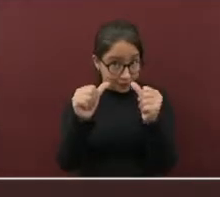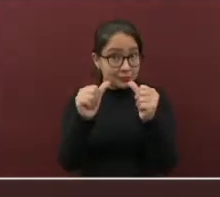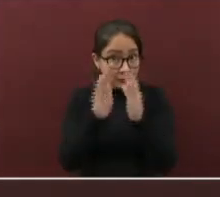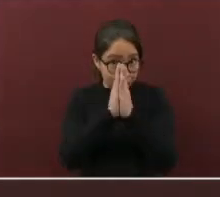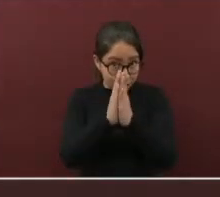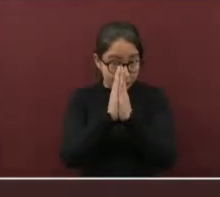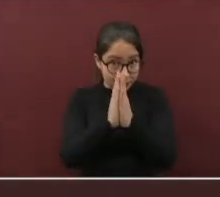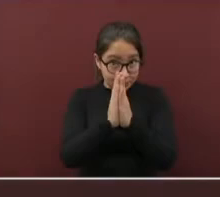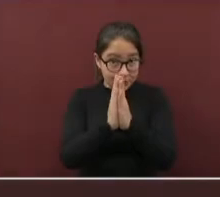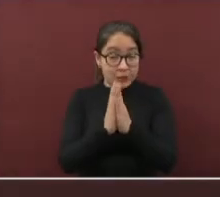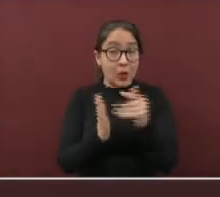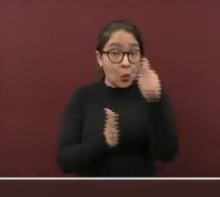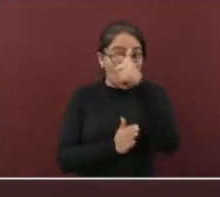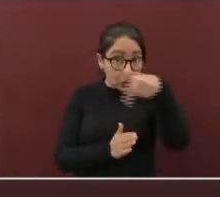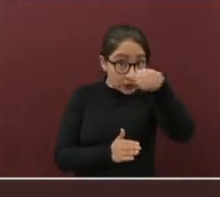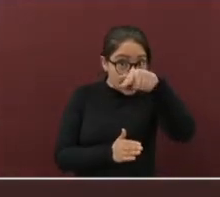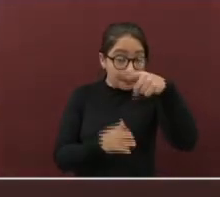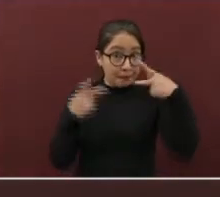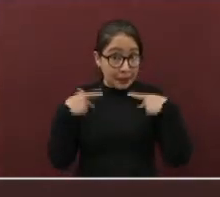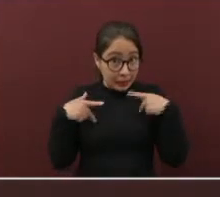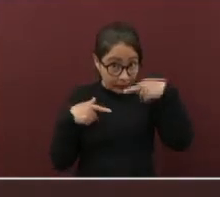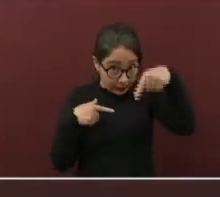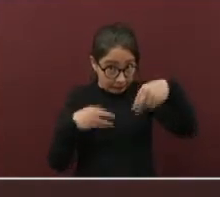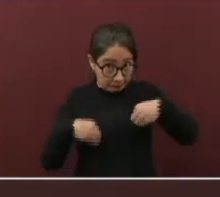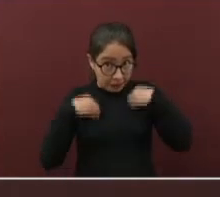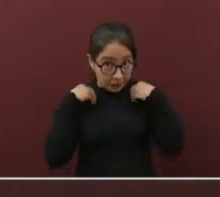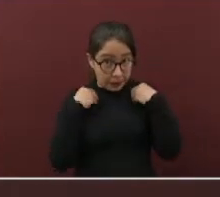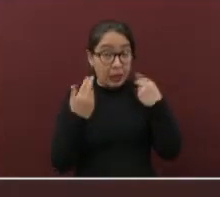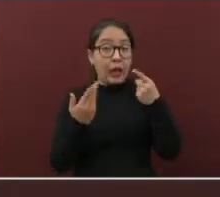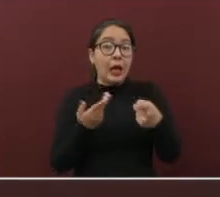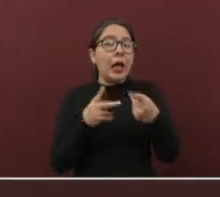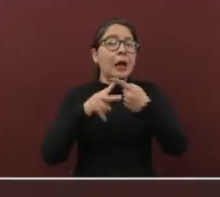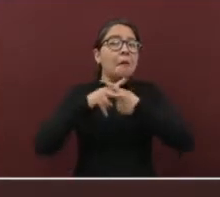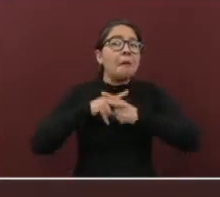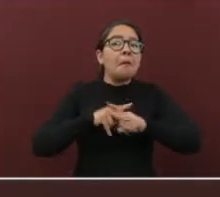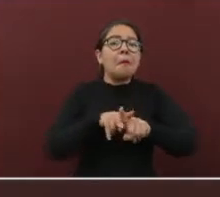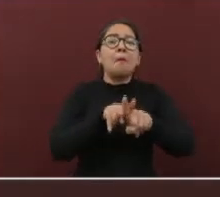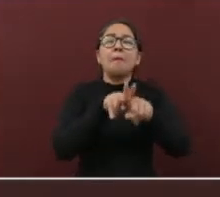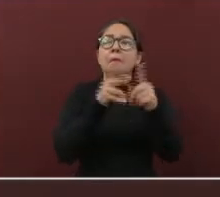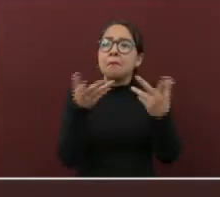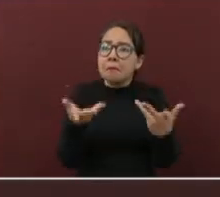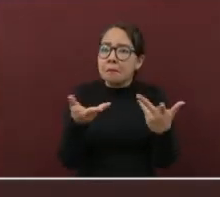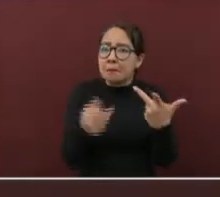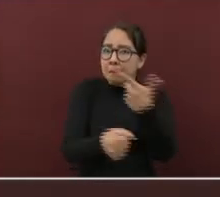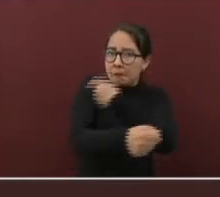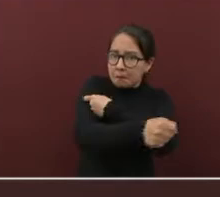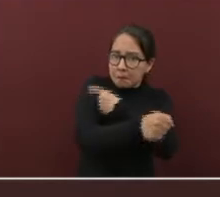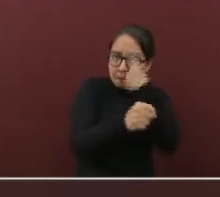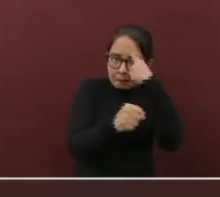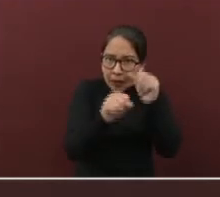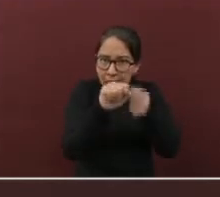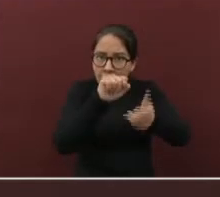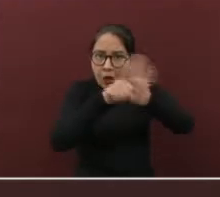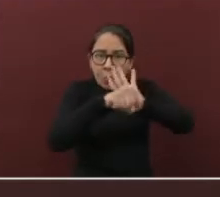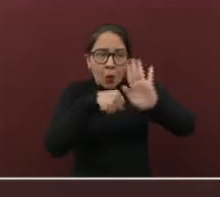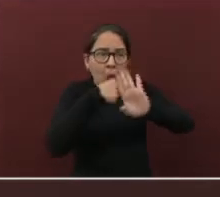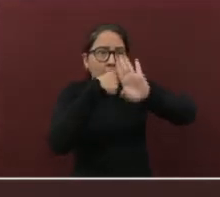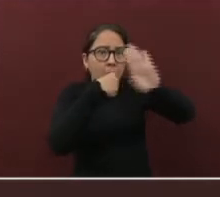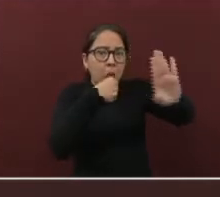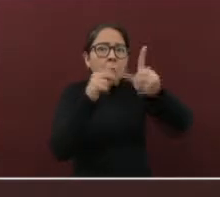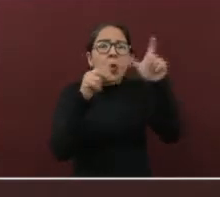favor, sepan que el inicio de la aplicación de la vacuna contra COVID-19 es